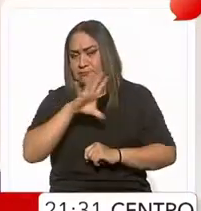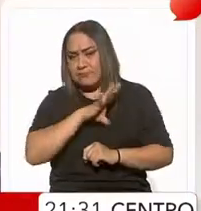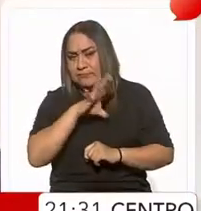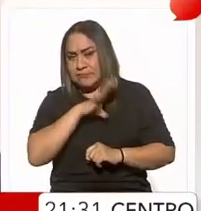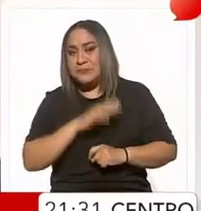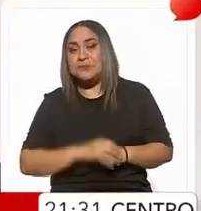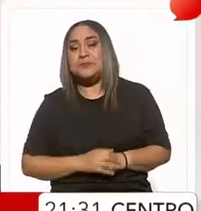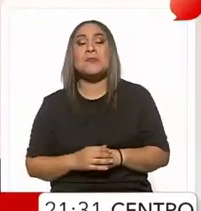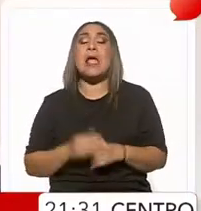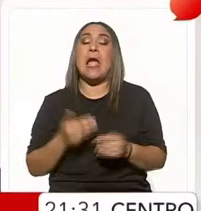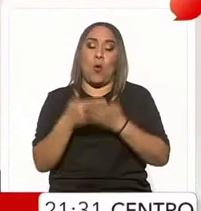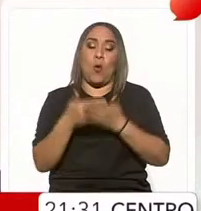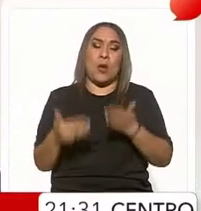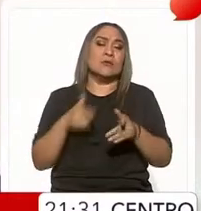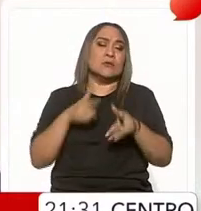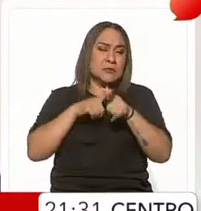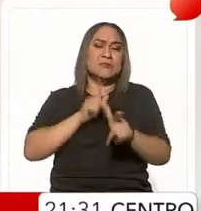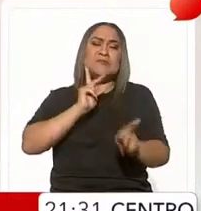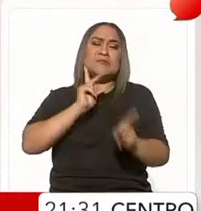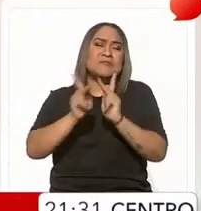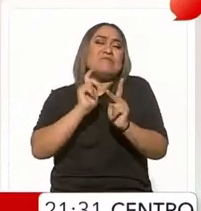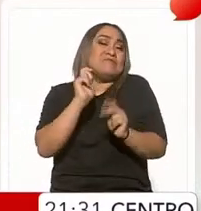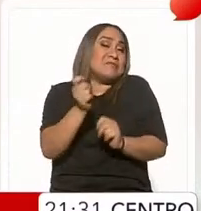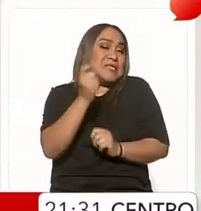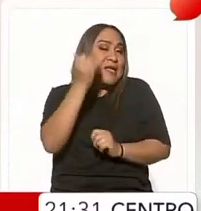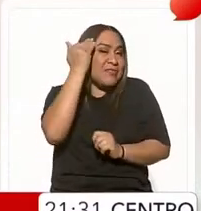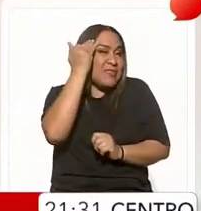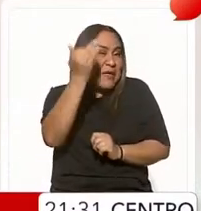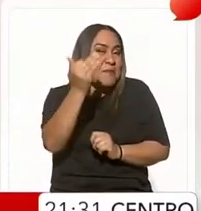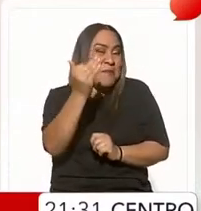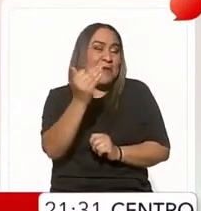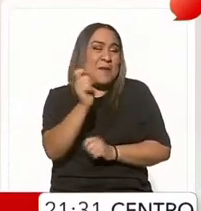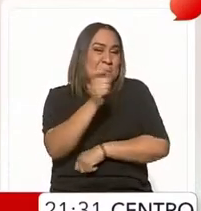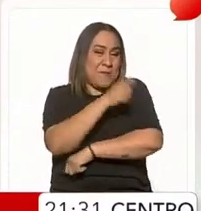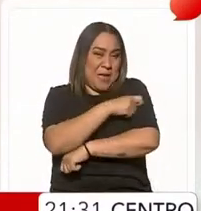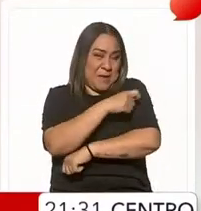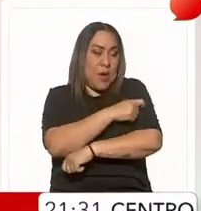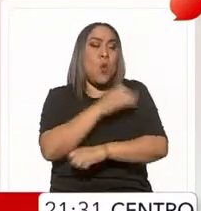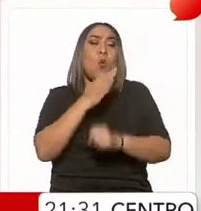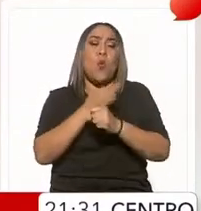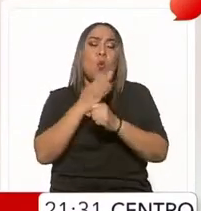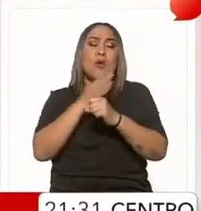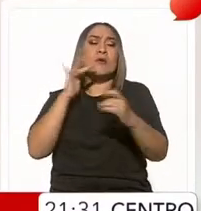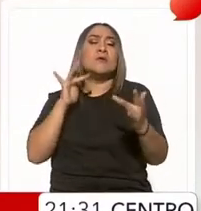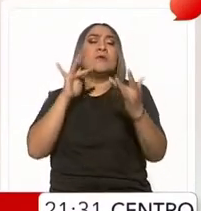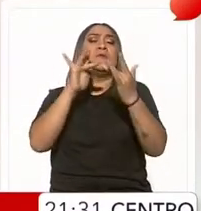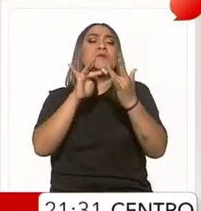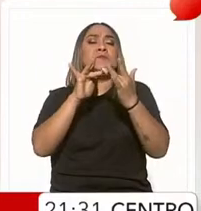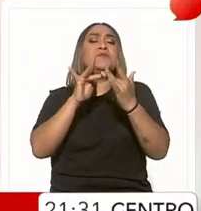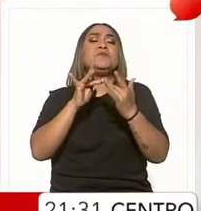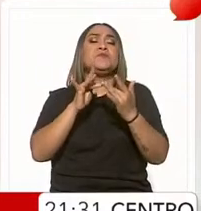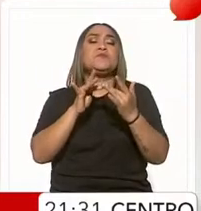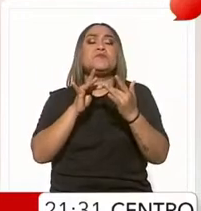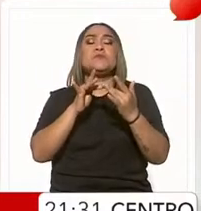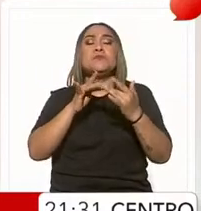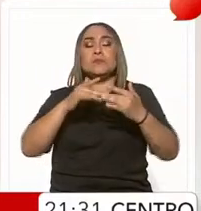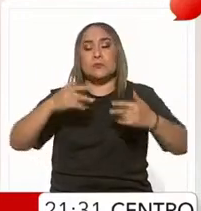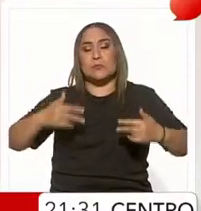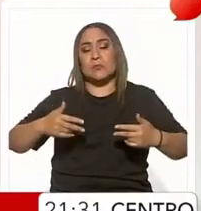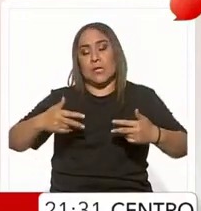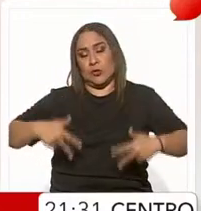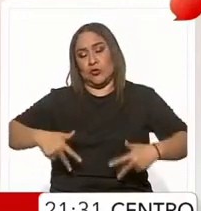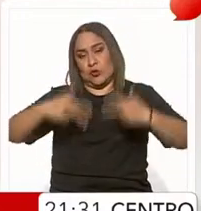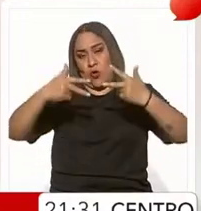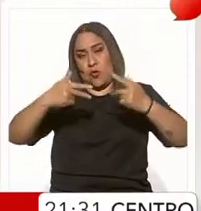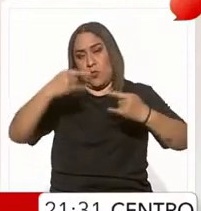Bueno, y para hablar más sobre este tema, sobre esta jornada, nos vamos a enlazar. Ya se encuentra con nosotros, de hecho, vía Zoom, el